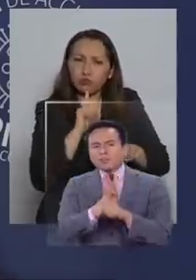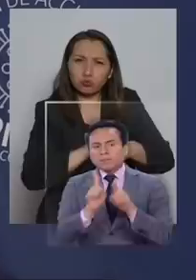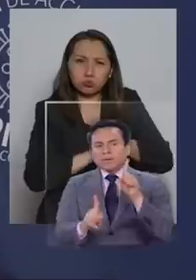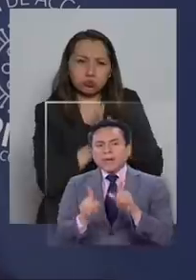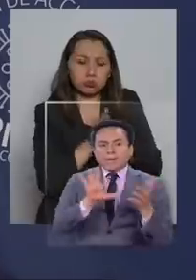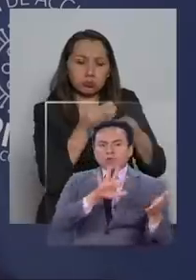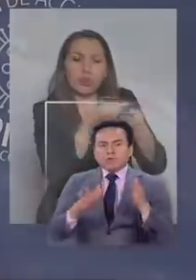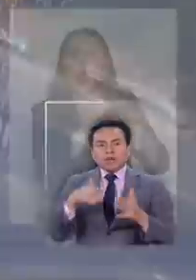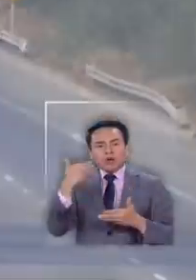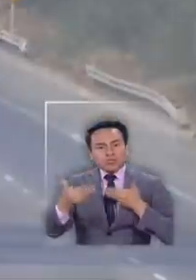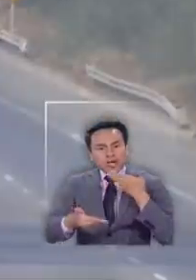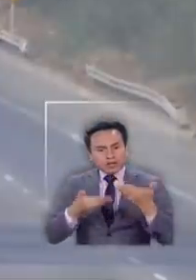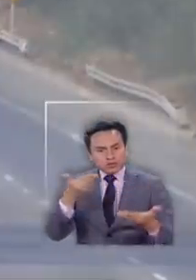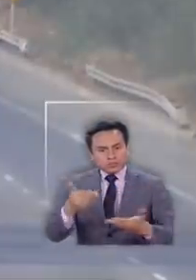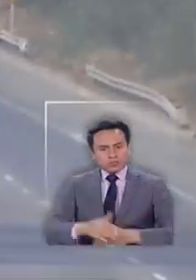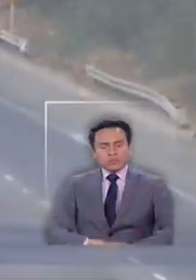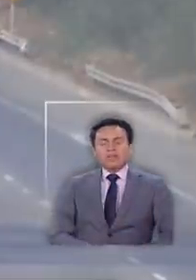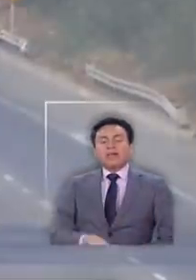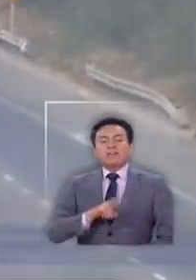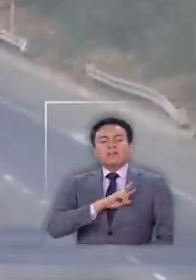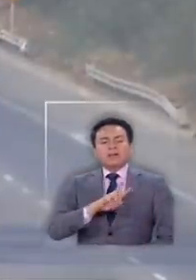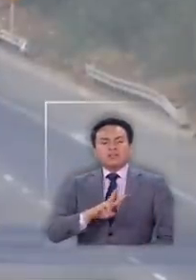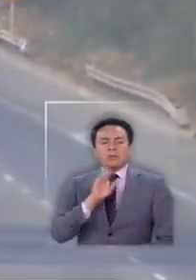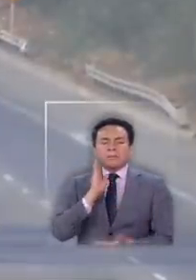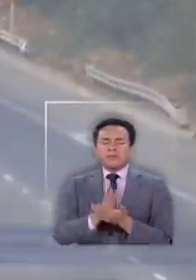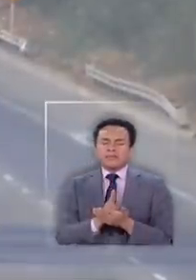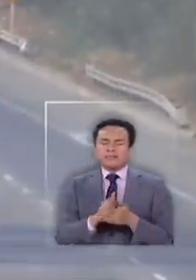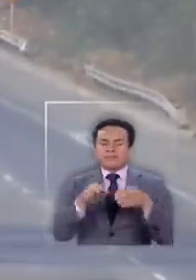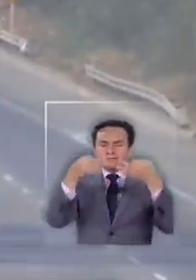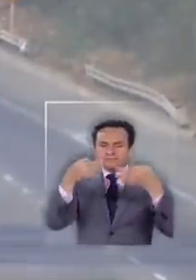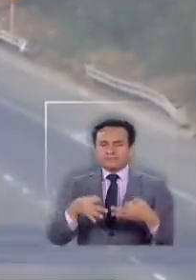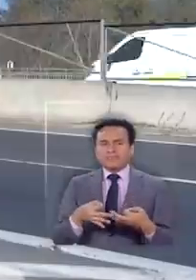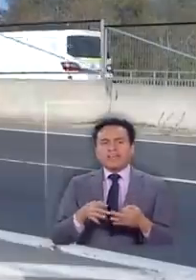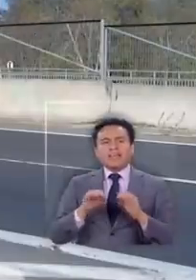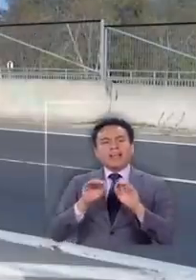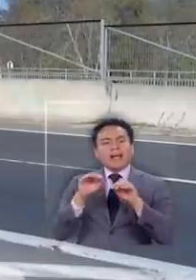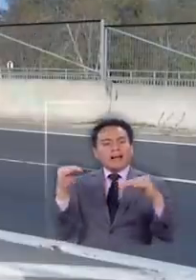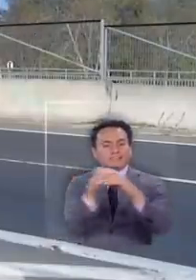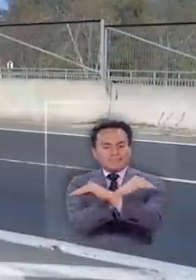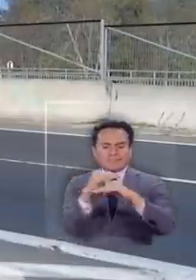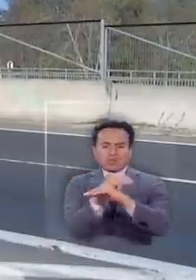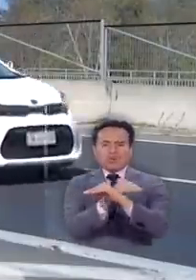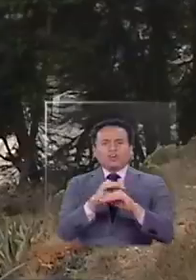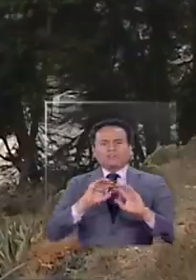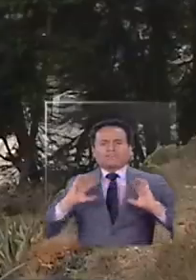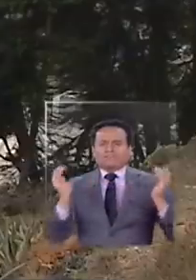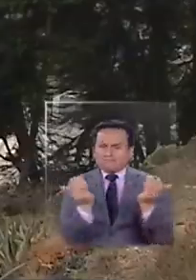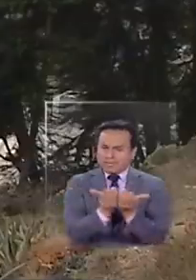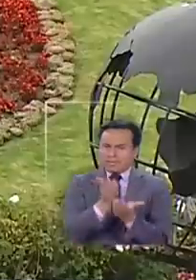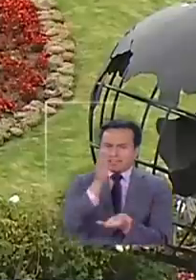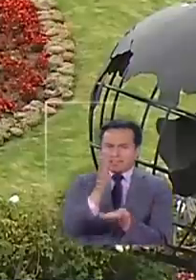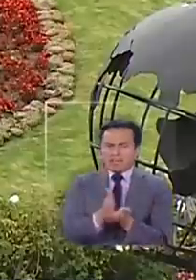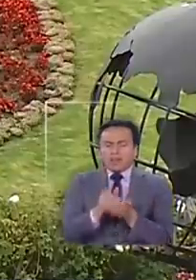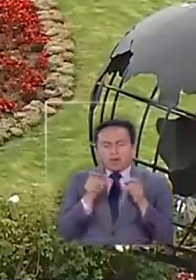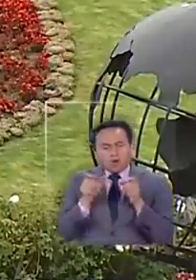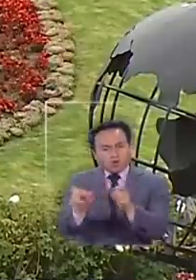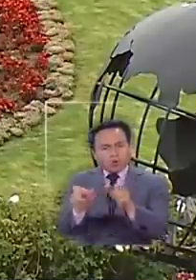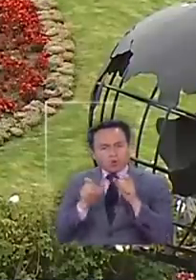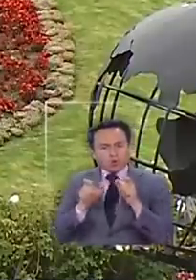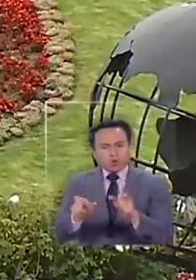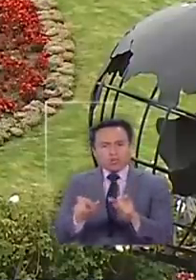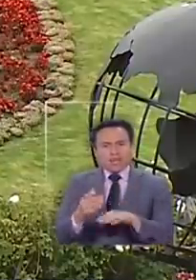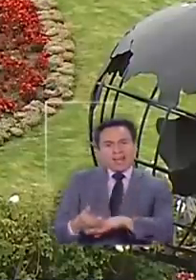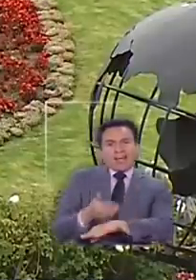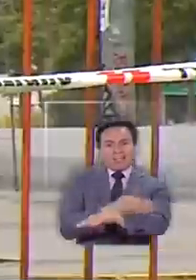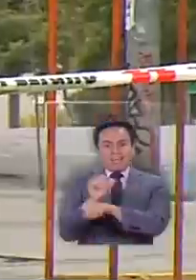de los posibles contagios. En Valparaíso piden derechamente cerrar el acceso en las carreteras y adelantar los controles para evitar